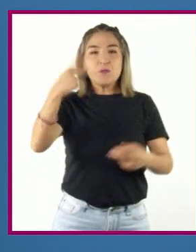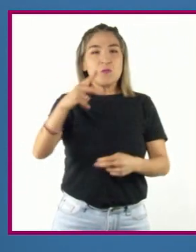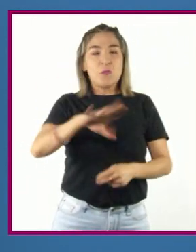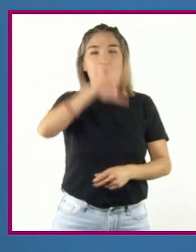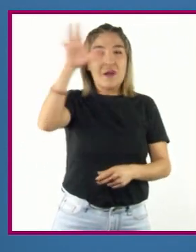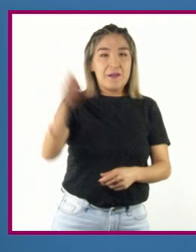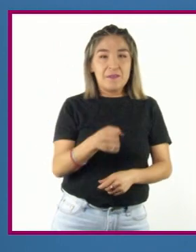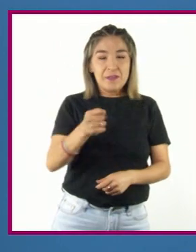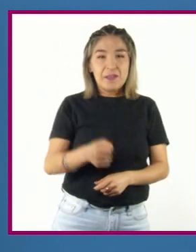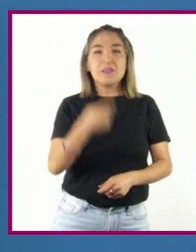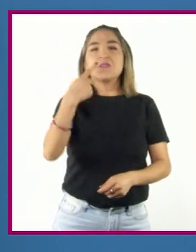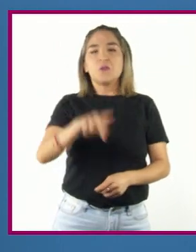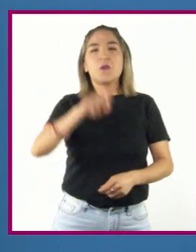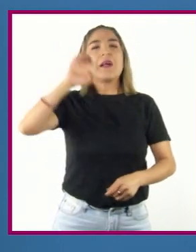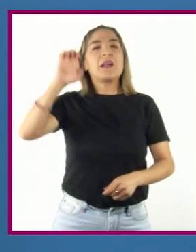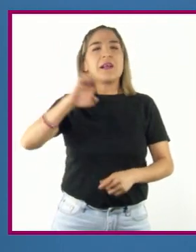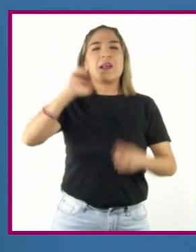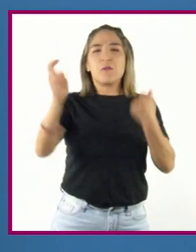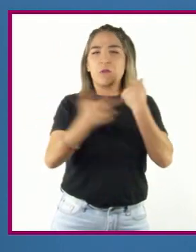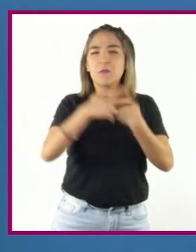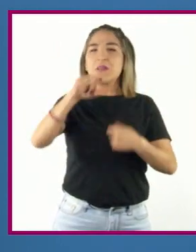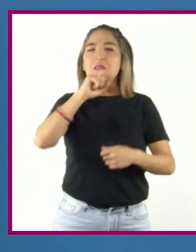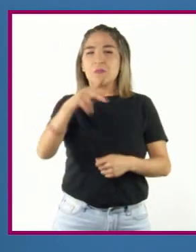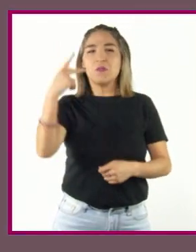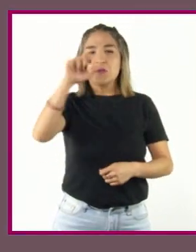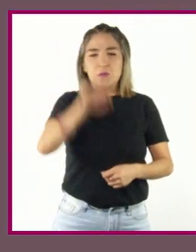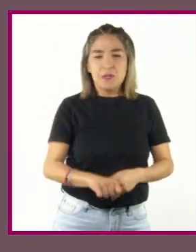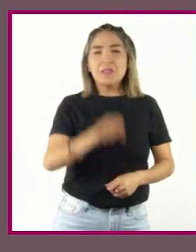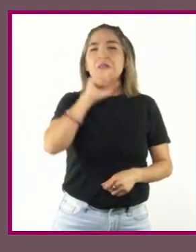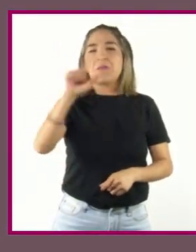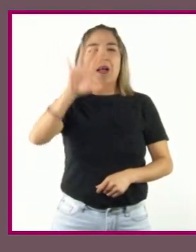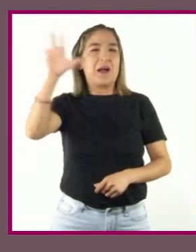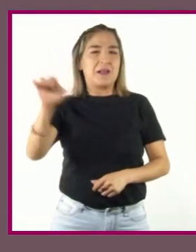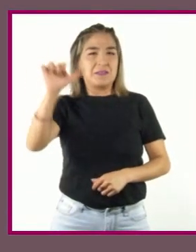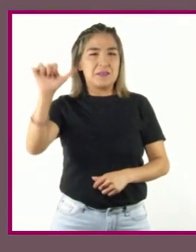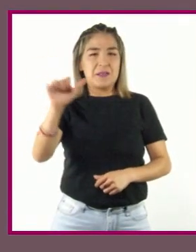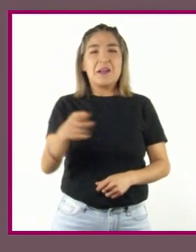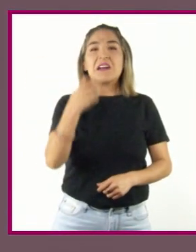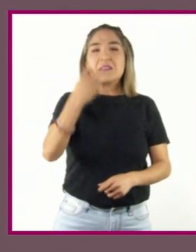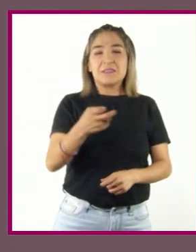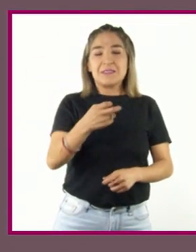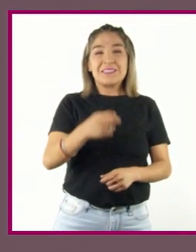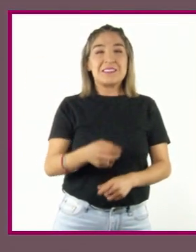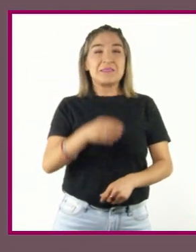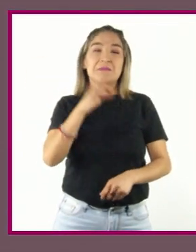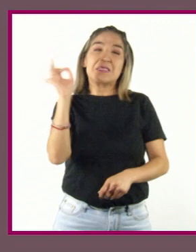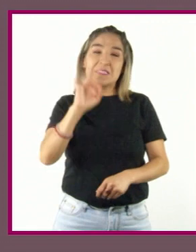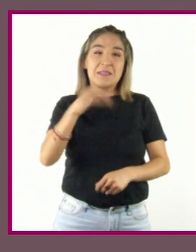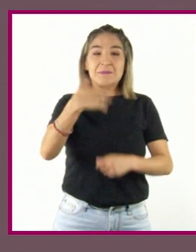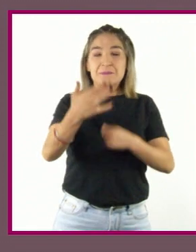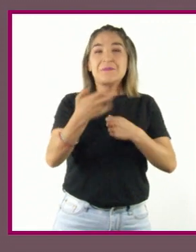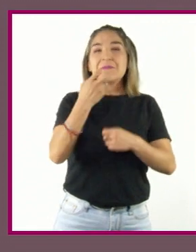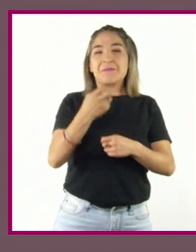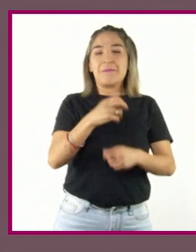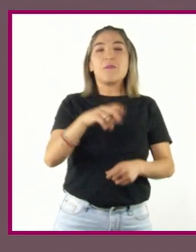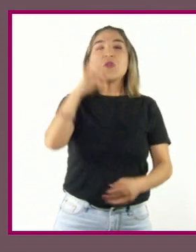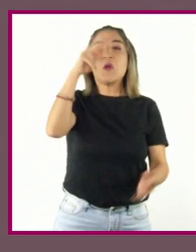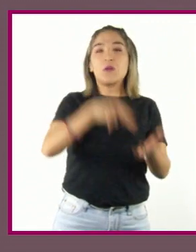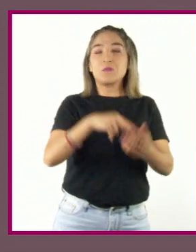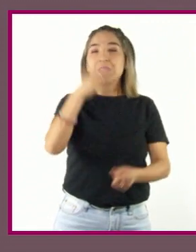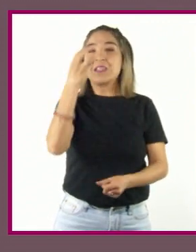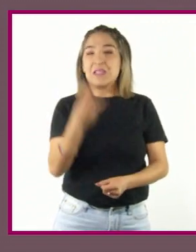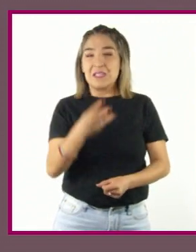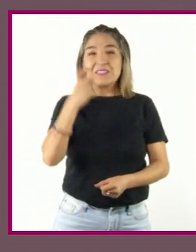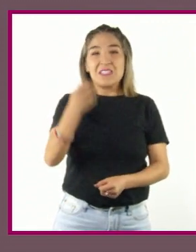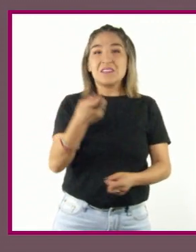como en el sudeste europeo y Asia. Se estima que a finales de 2003, la cifra de